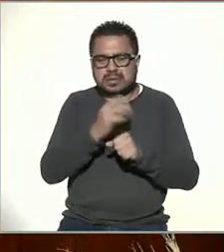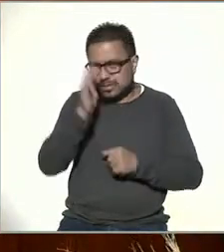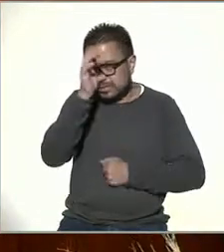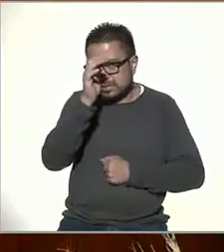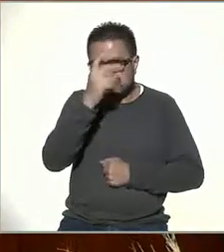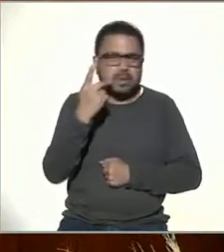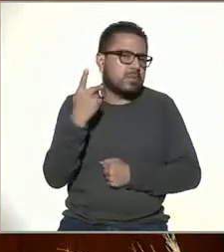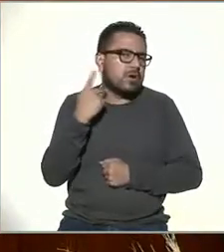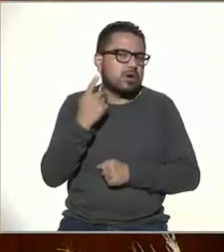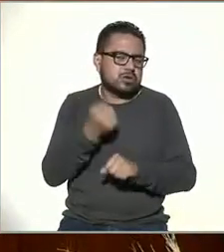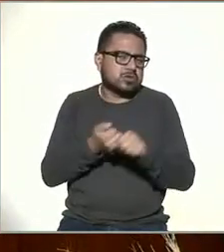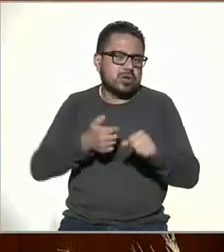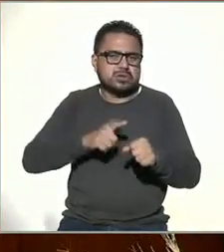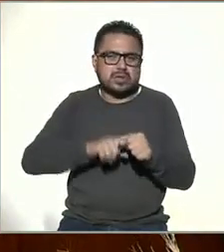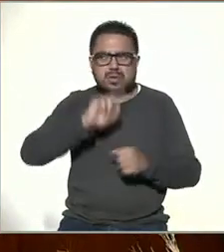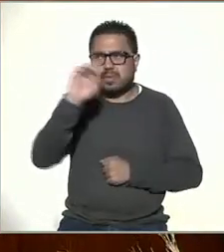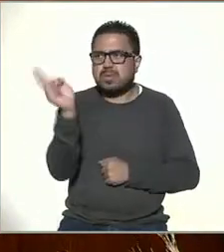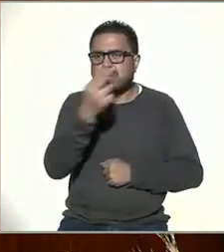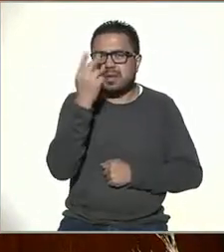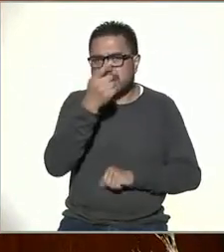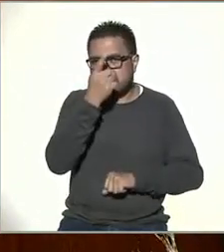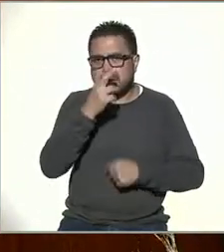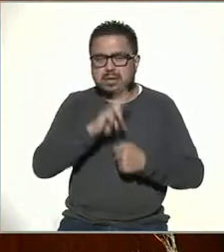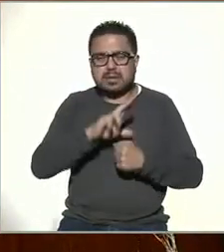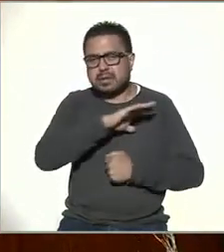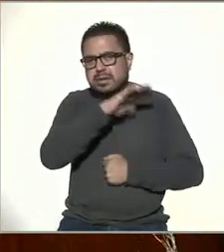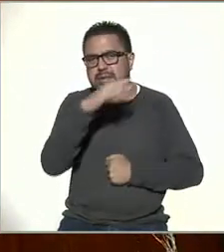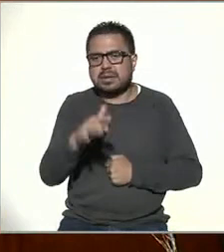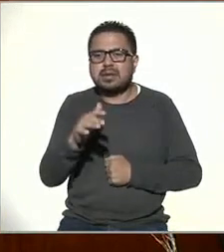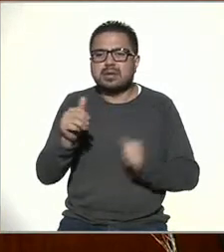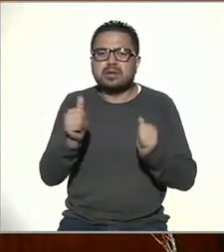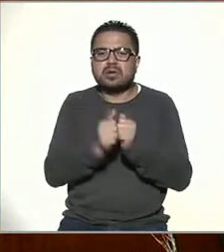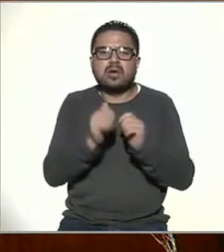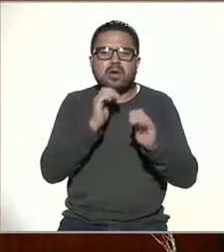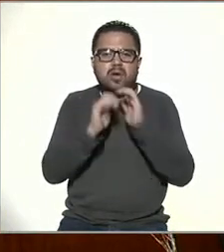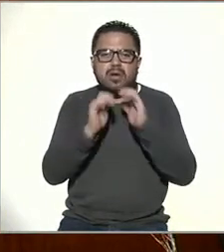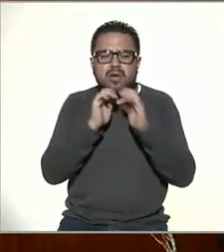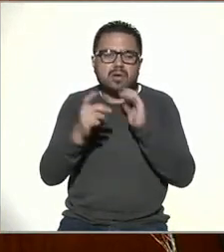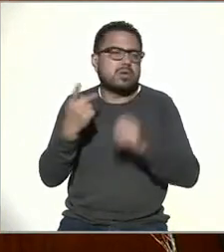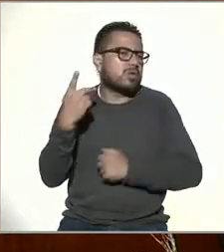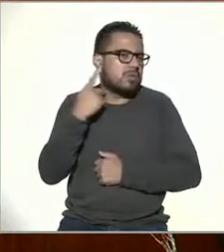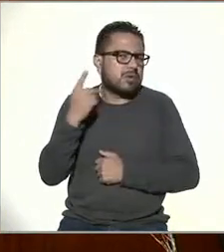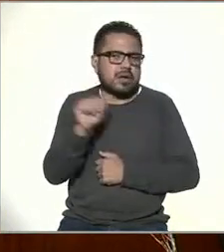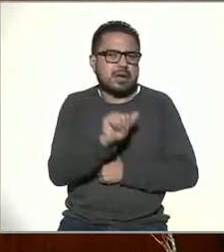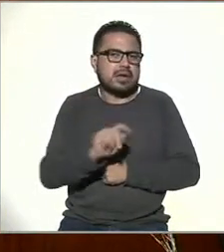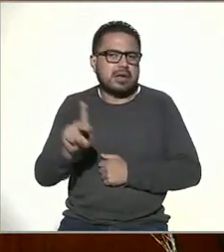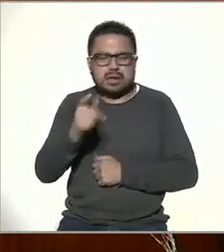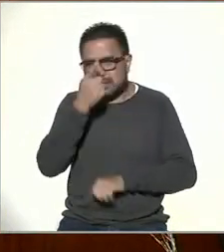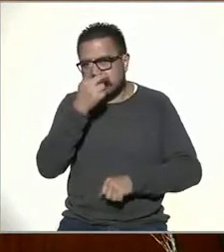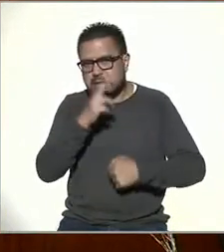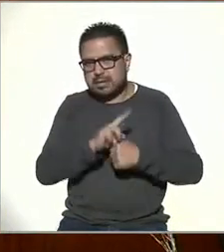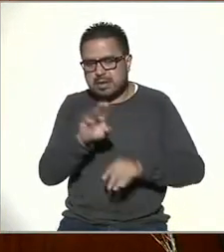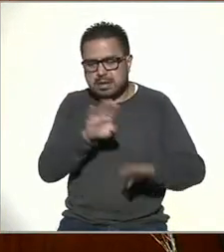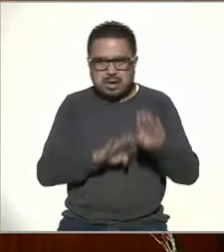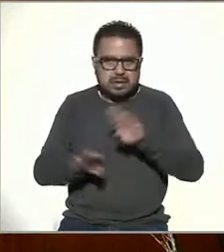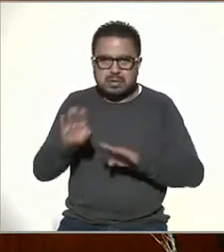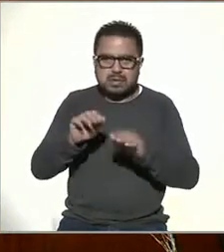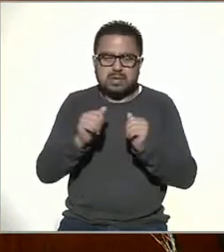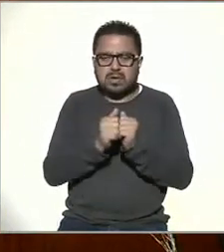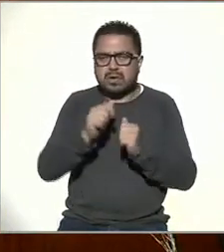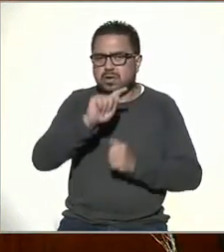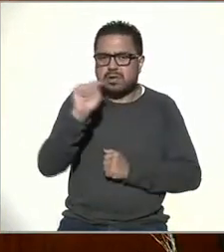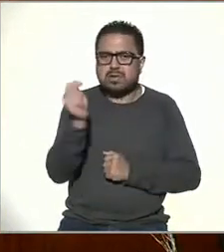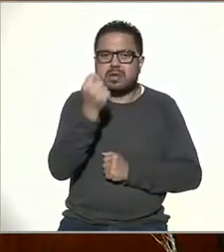Ciencias Políticas y Sociales de la UNAM, director general de la consultoría en comunicación política aplicada y director del laboratorio en